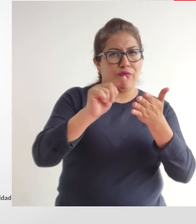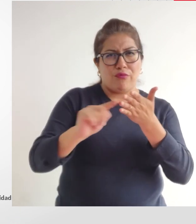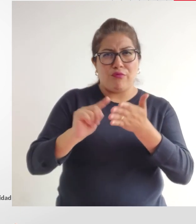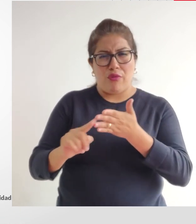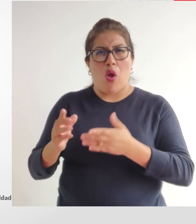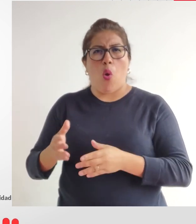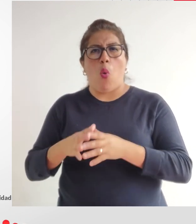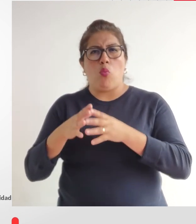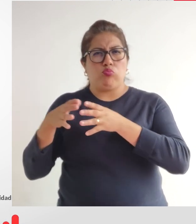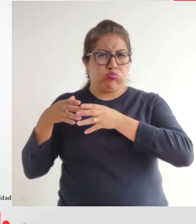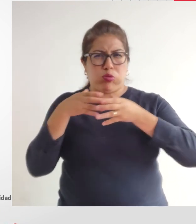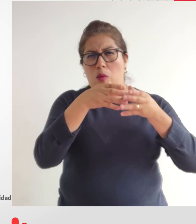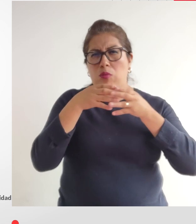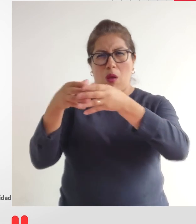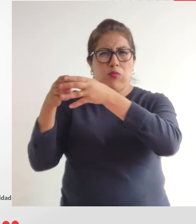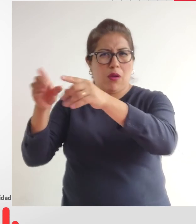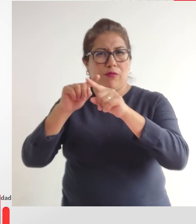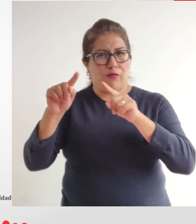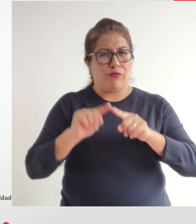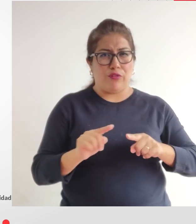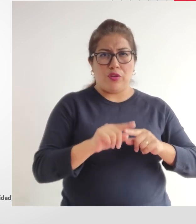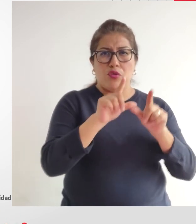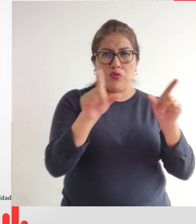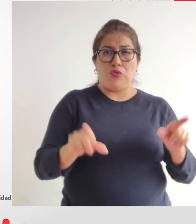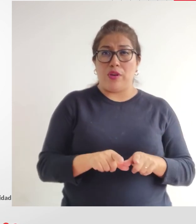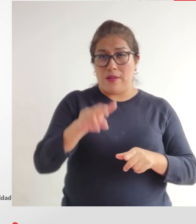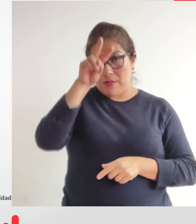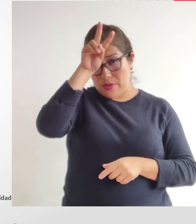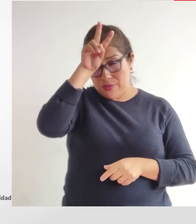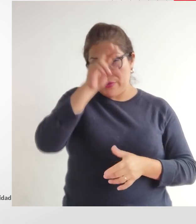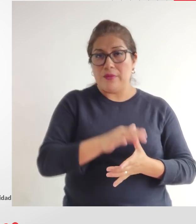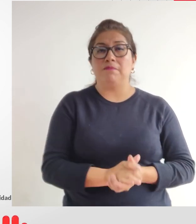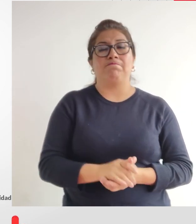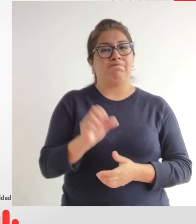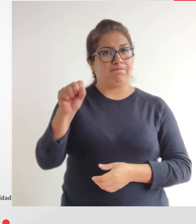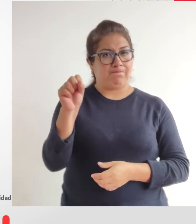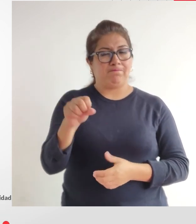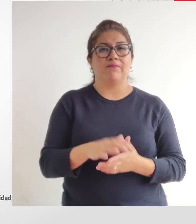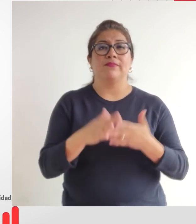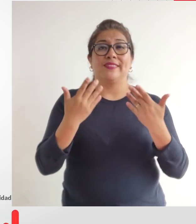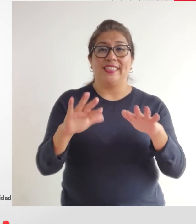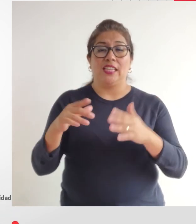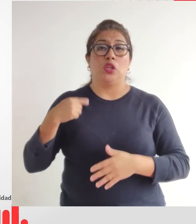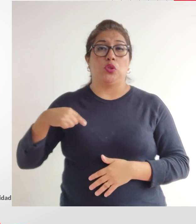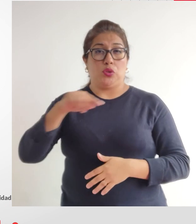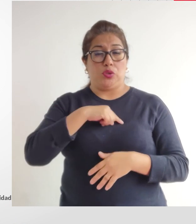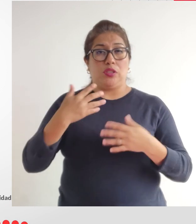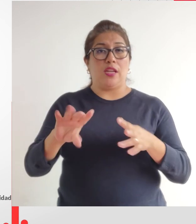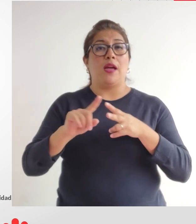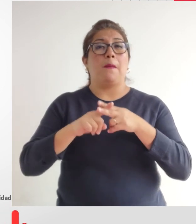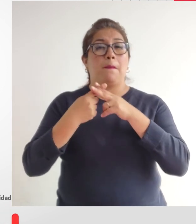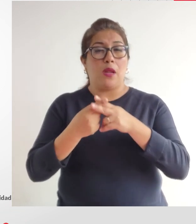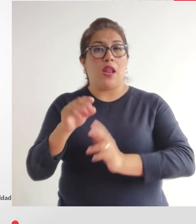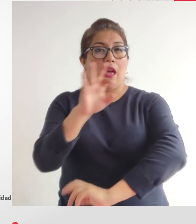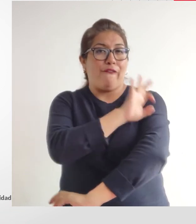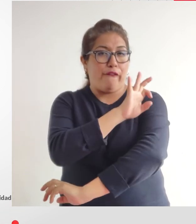realizando mega operativos a nivel nacional así es hemos ya iniciado actividades de